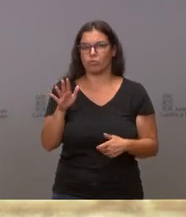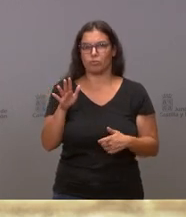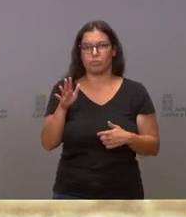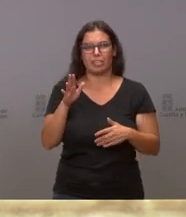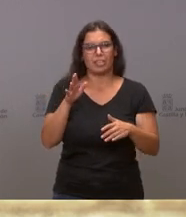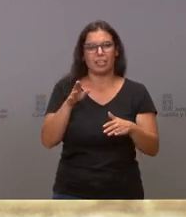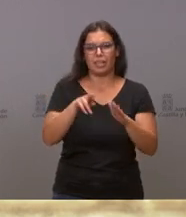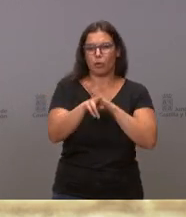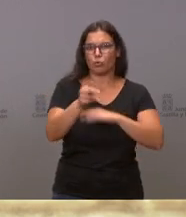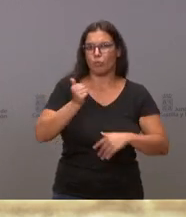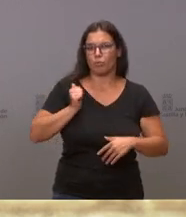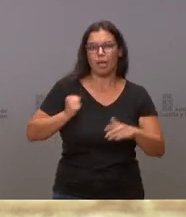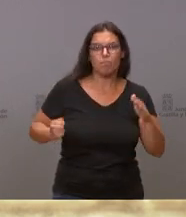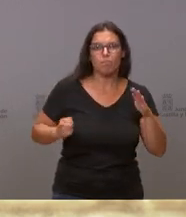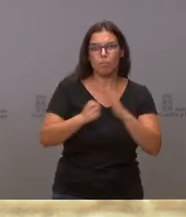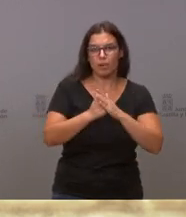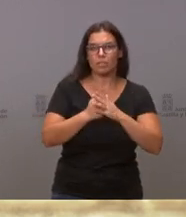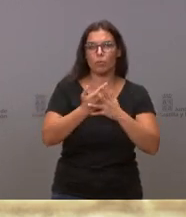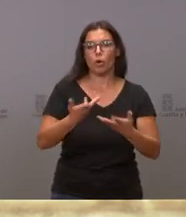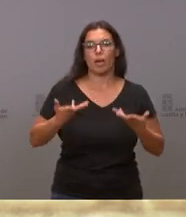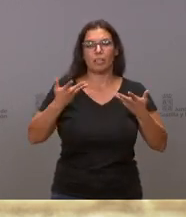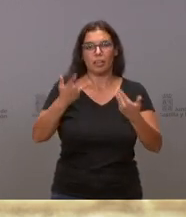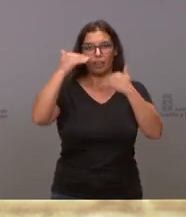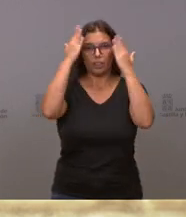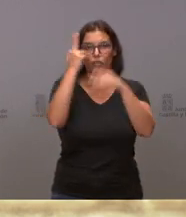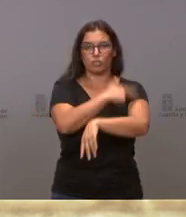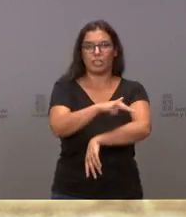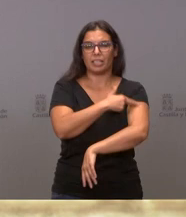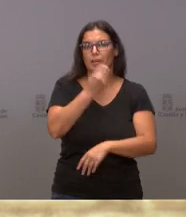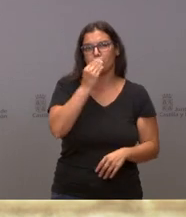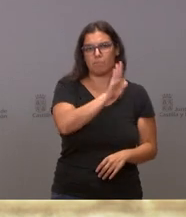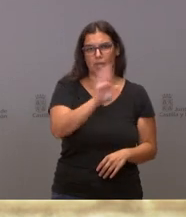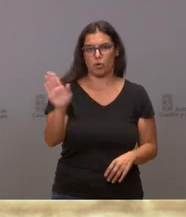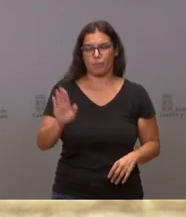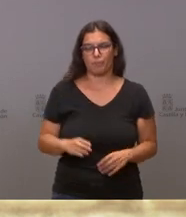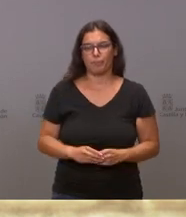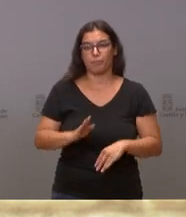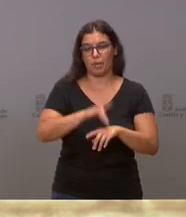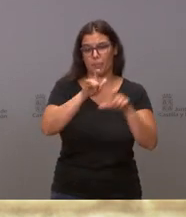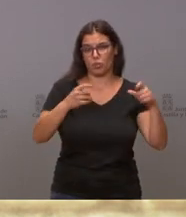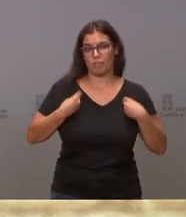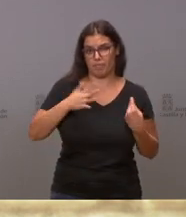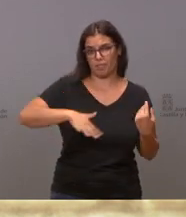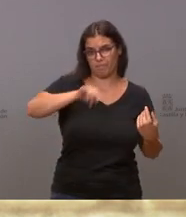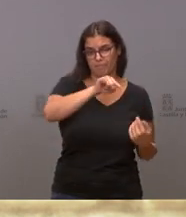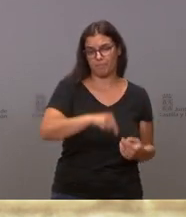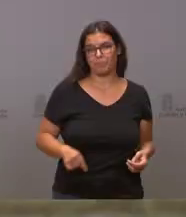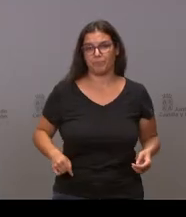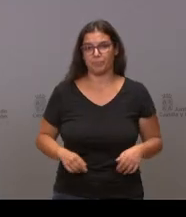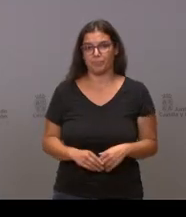garantice una mejor sanidad, una asistencia sanitaria, como digo, mejor a las personas que viven en el territorio.